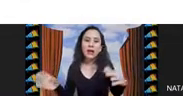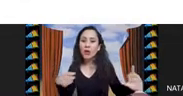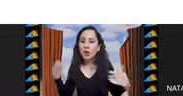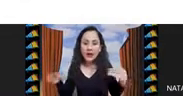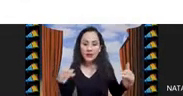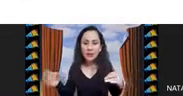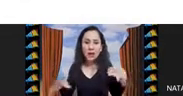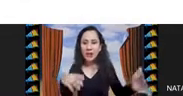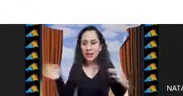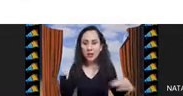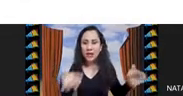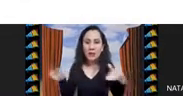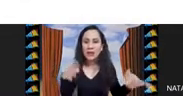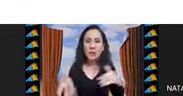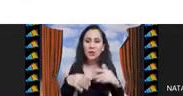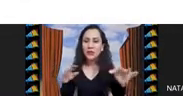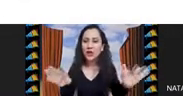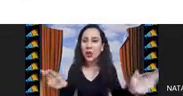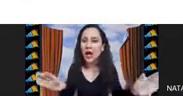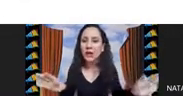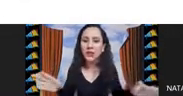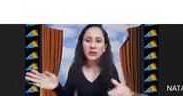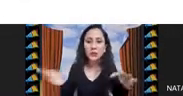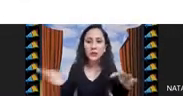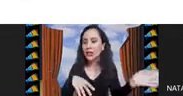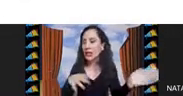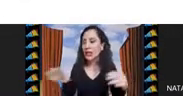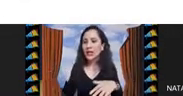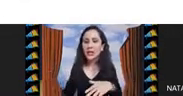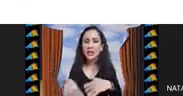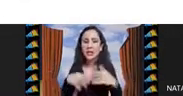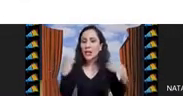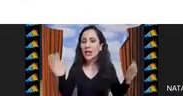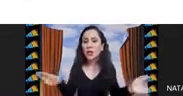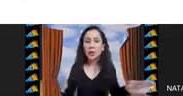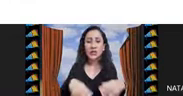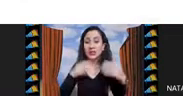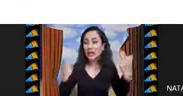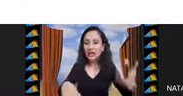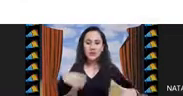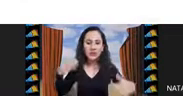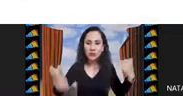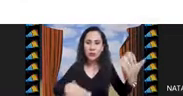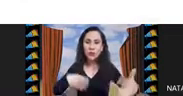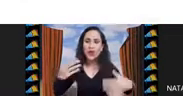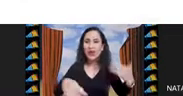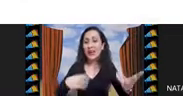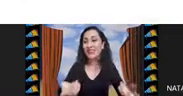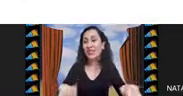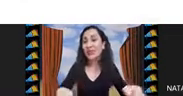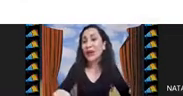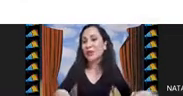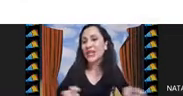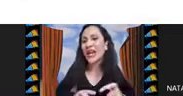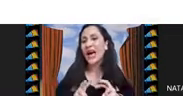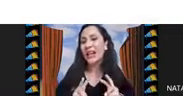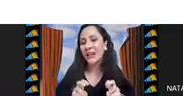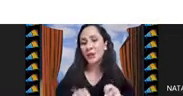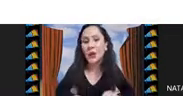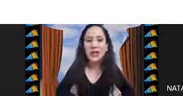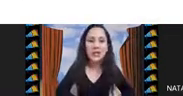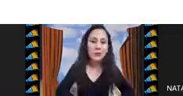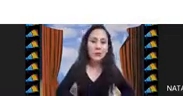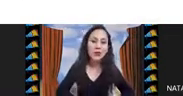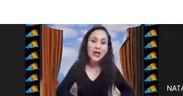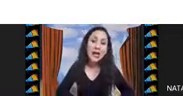nueva. Y luego a esa nueva aleatoriamente le modifico algo y si es mejor que la que ya tenía, me quedo con esa. Y así yo puedo hacer una búsqueda